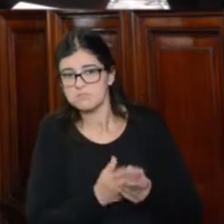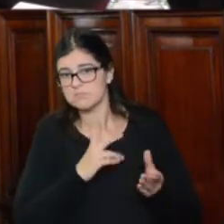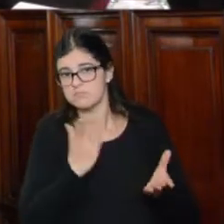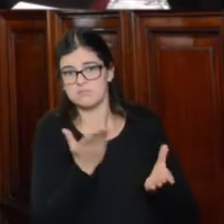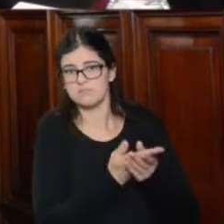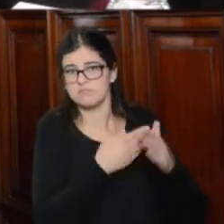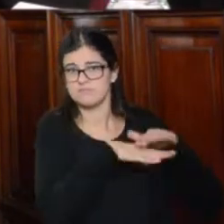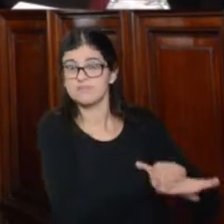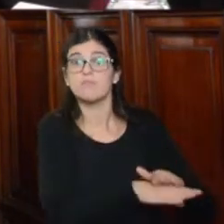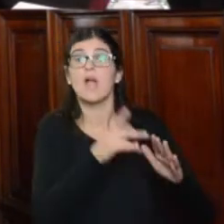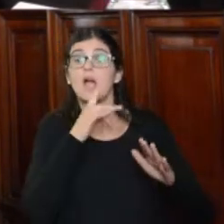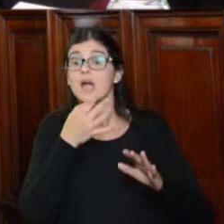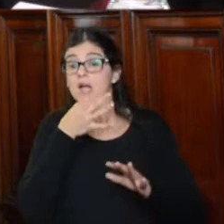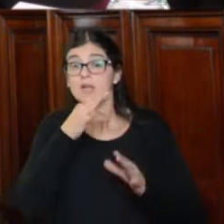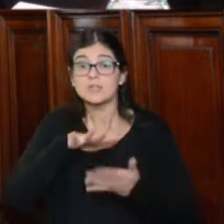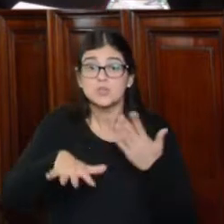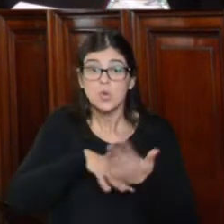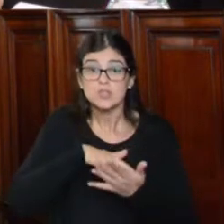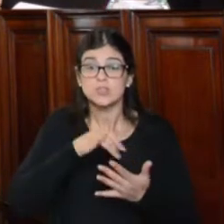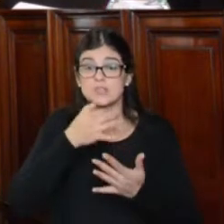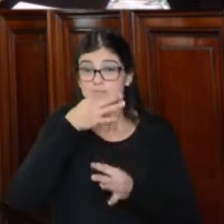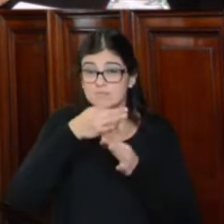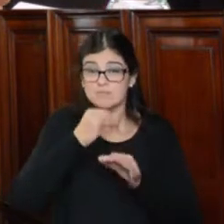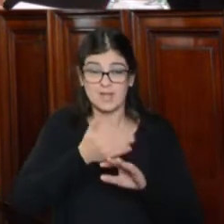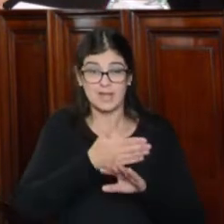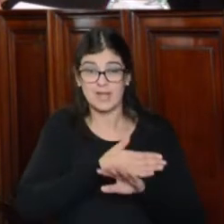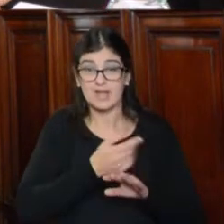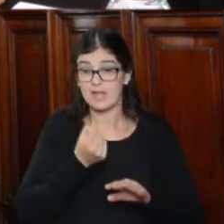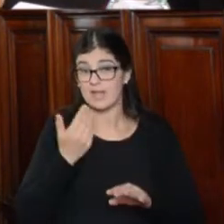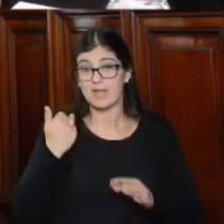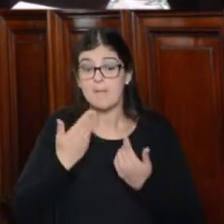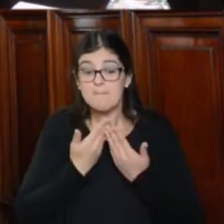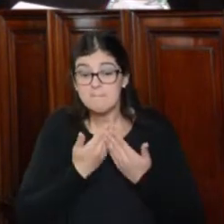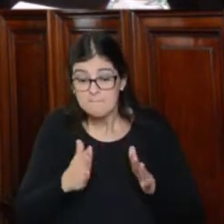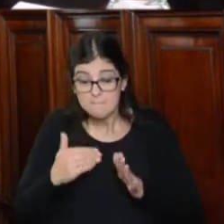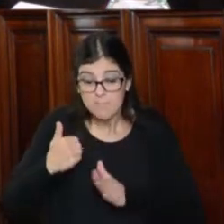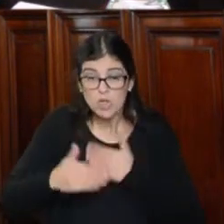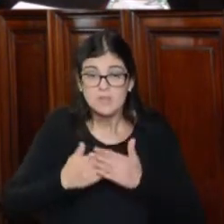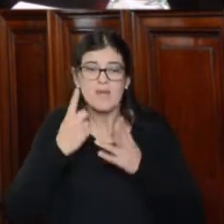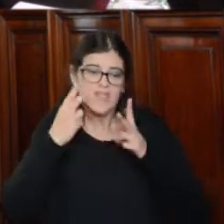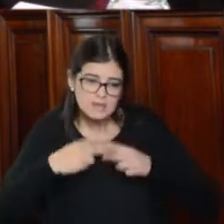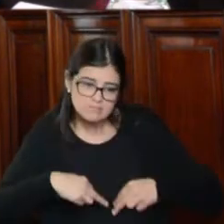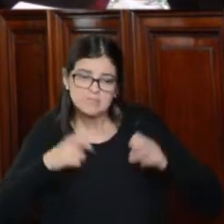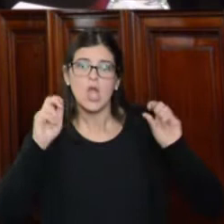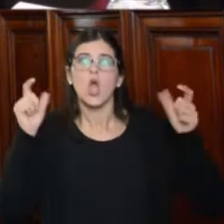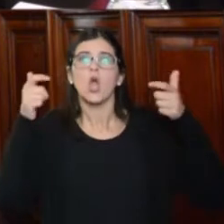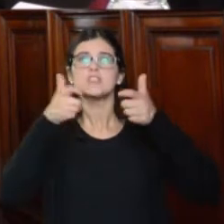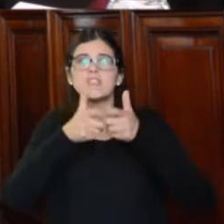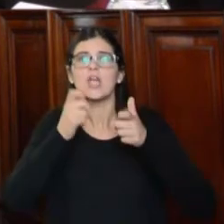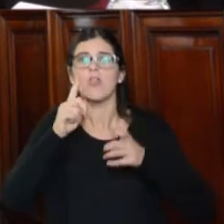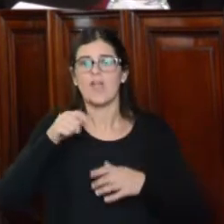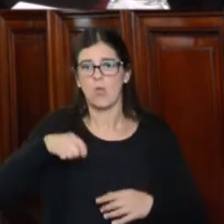En los casos mencionados en la presentación, recién se ha iniciado el procedimiento investigativo ante el Consejo de la